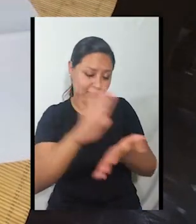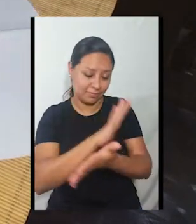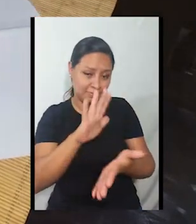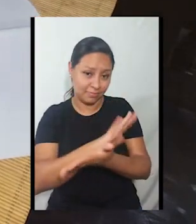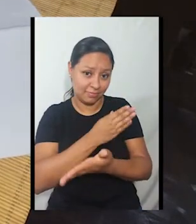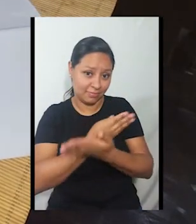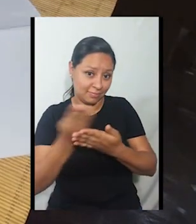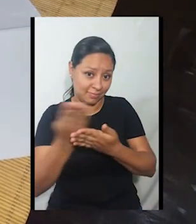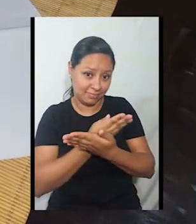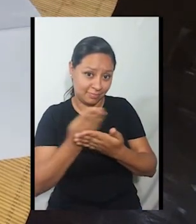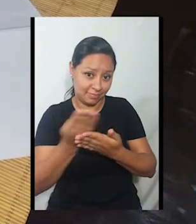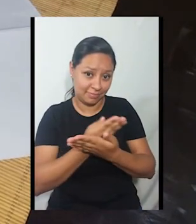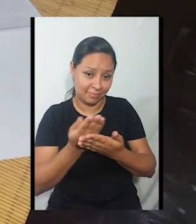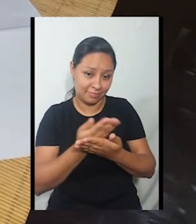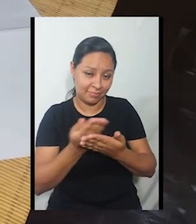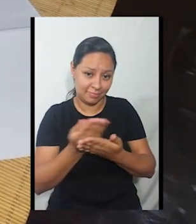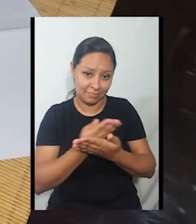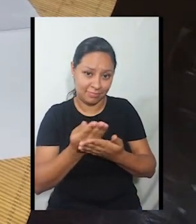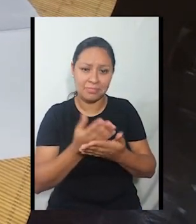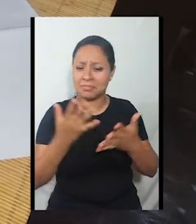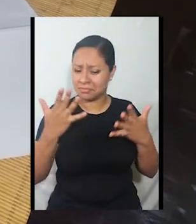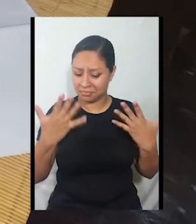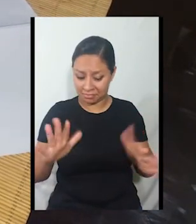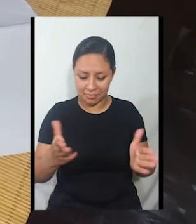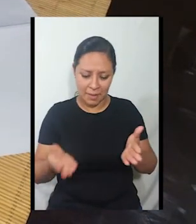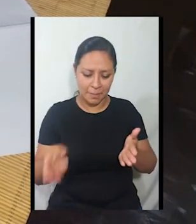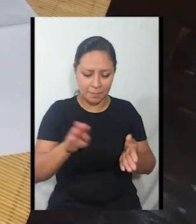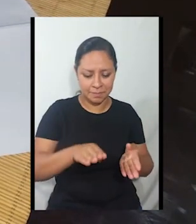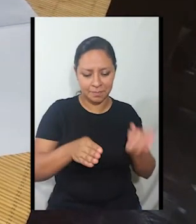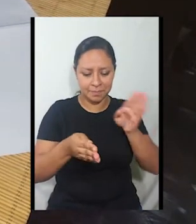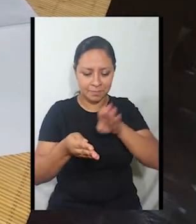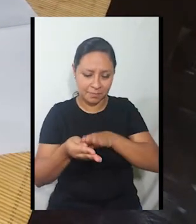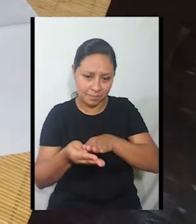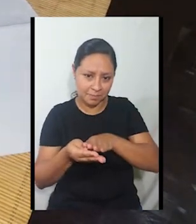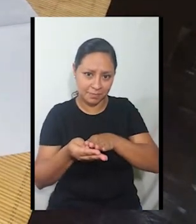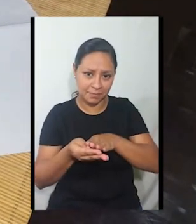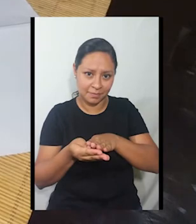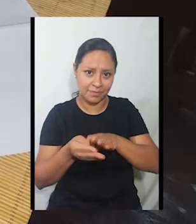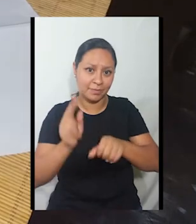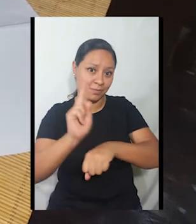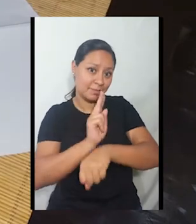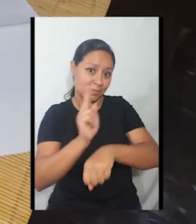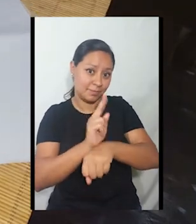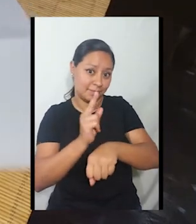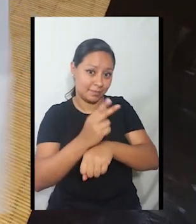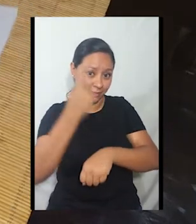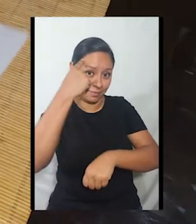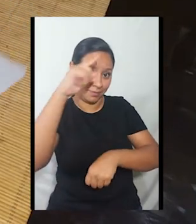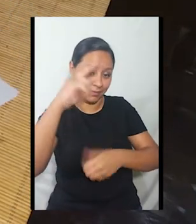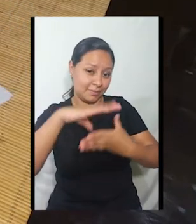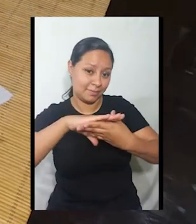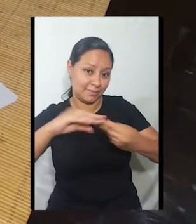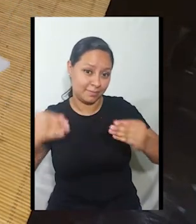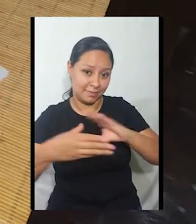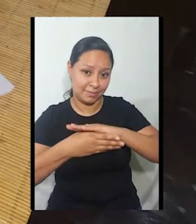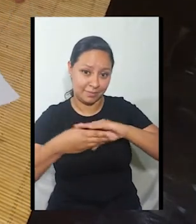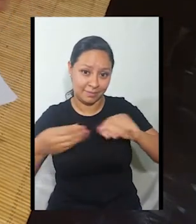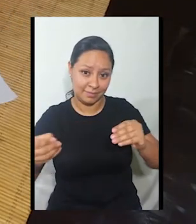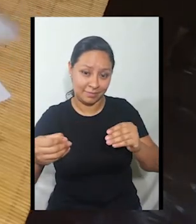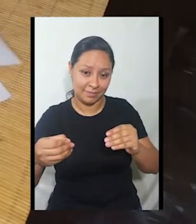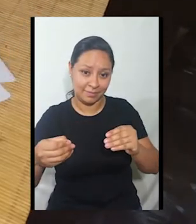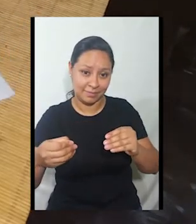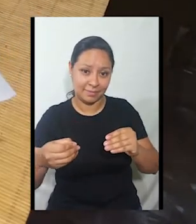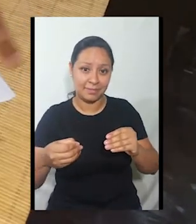doblada? Porque con ella vamos a contar nuestra historia. Primero, vamos a dividirla en cuatro partes. ¿Cómo?